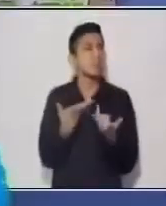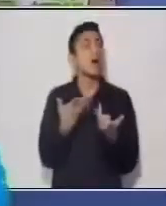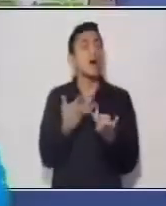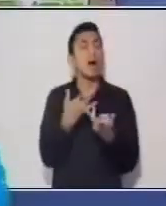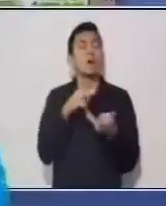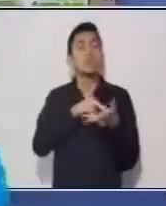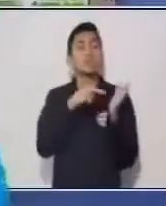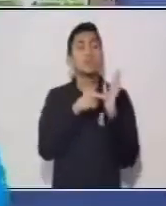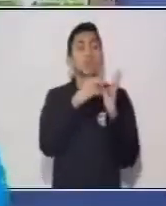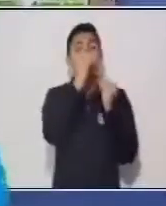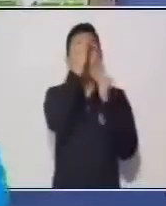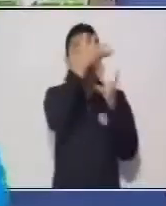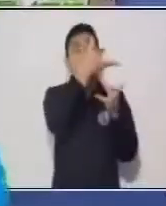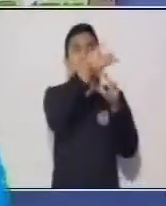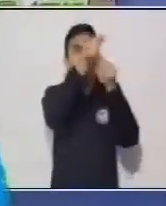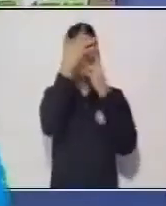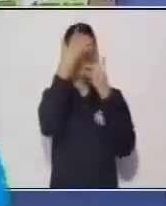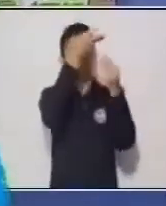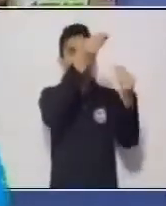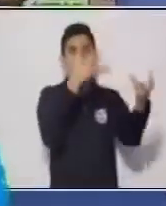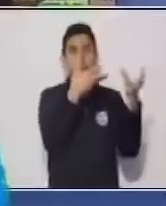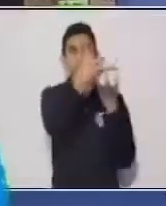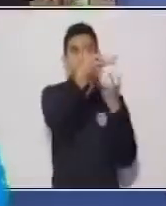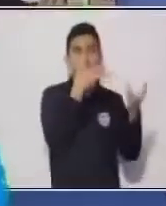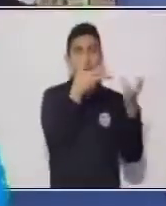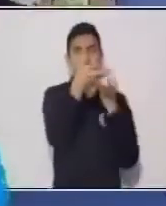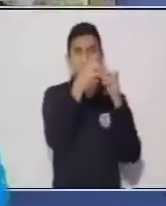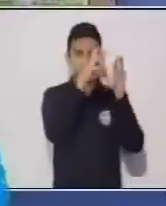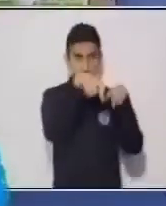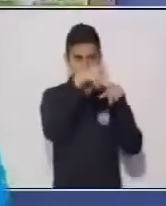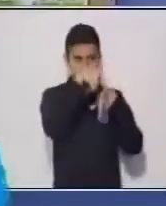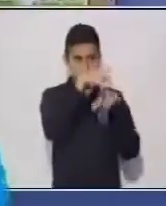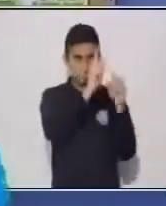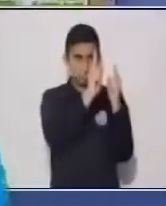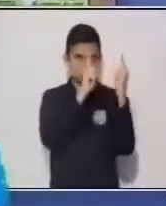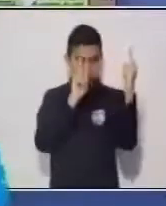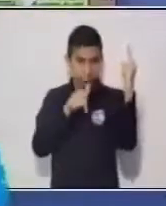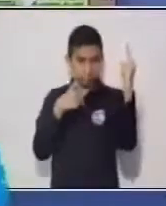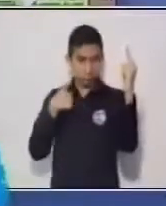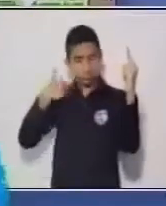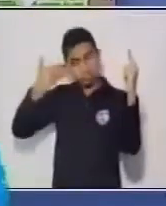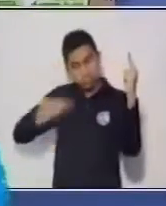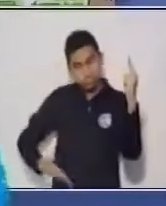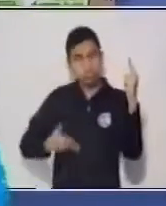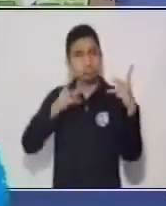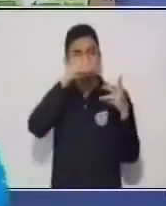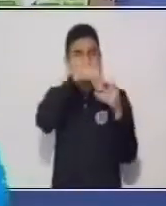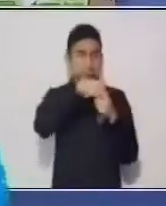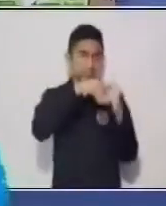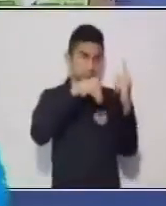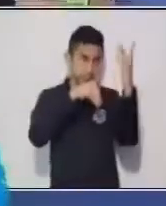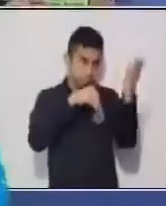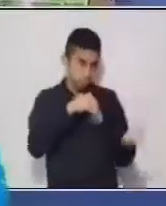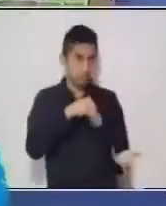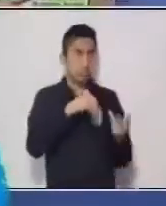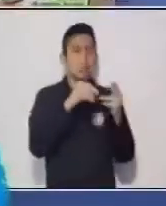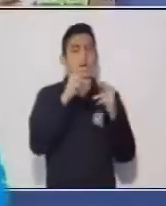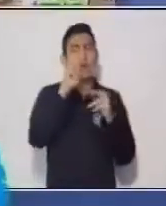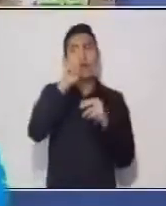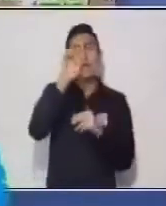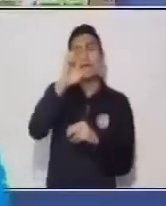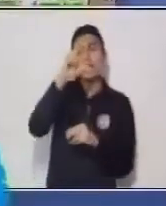intercambio de información entre un, vamos a llamarlo de primera forma un receptor